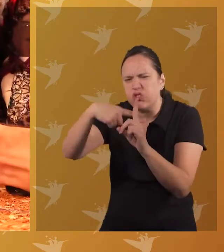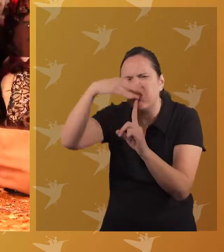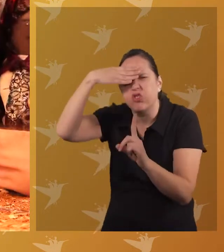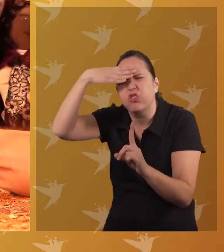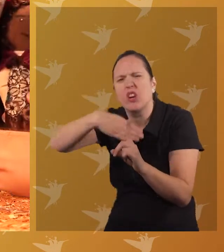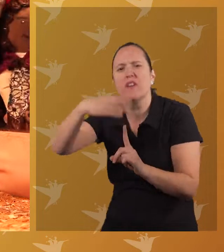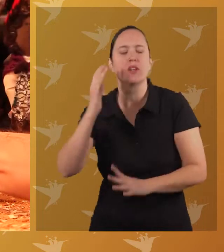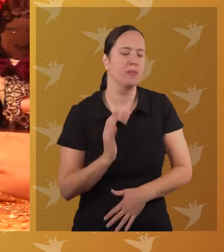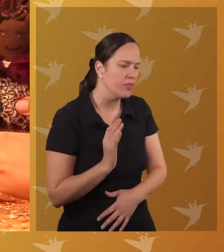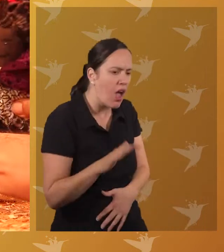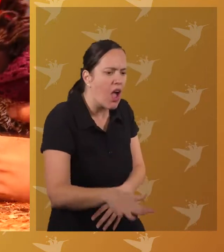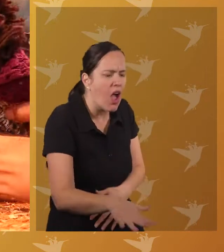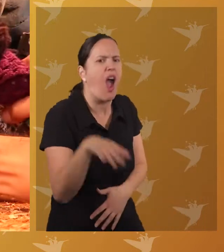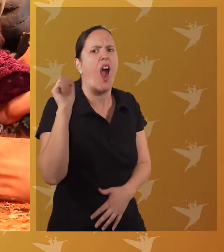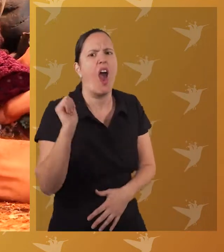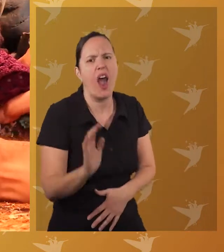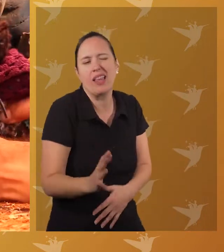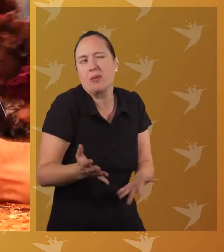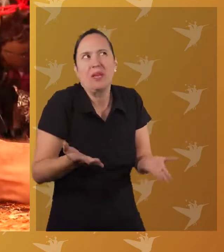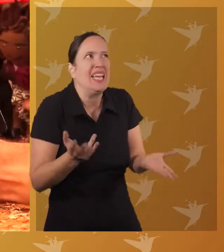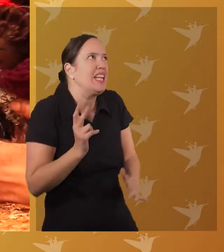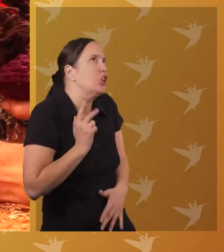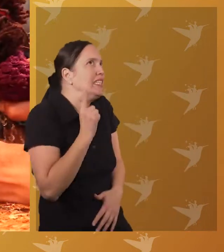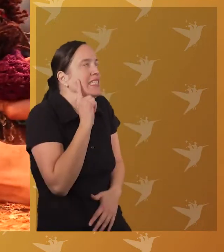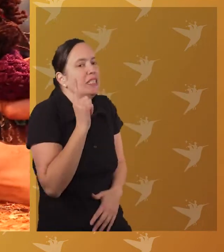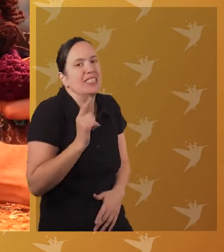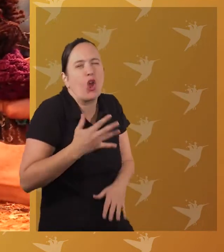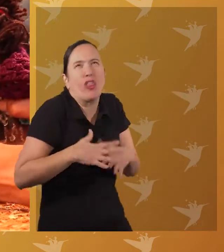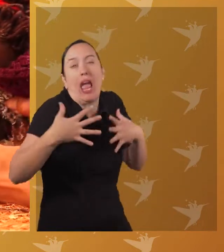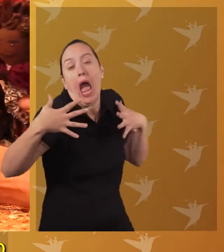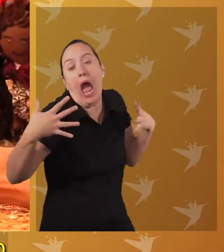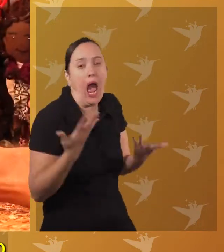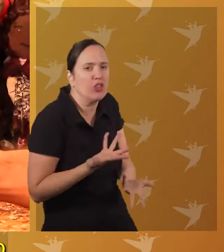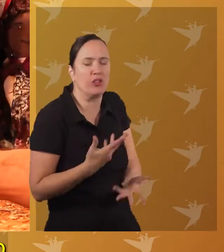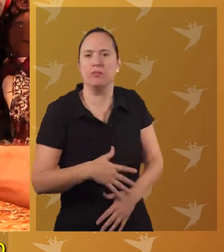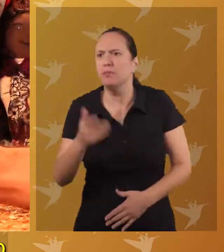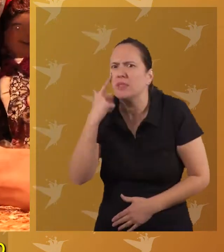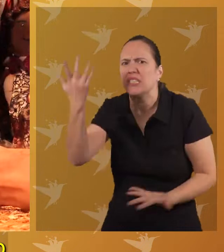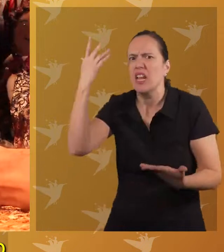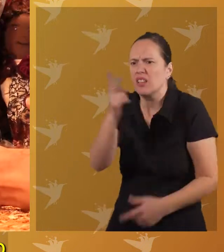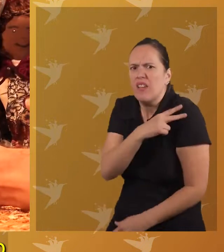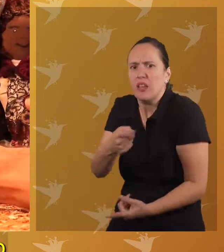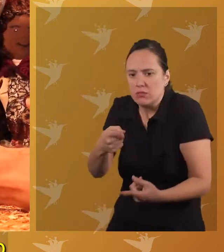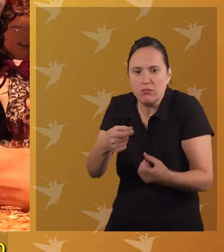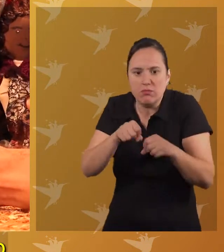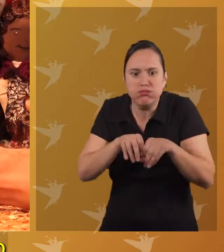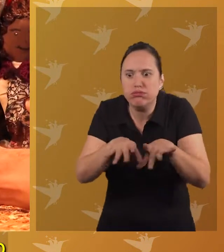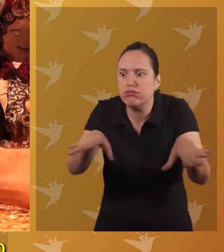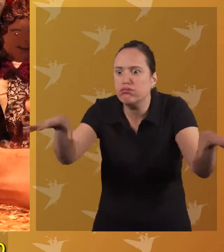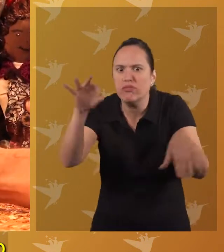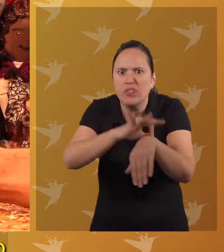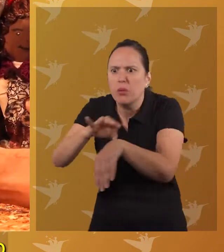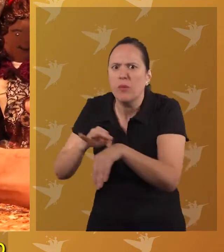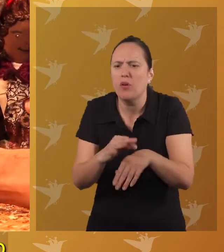fiebre? A ver, ay. Bueno, señor, pero tampoco es para tanto. ¡Capataz! La peste